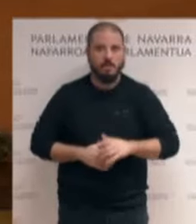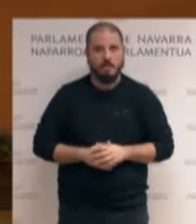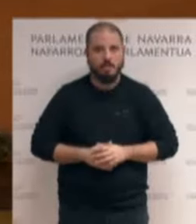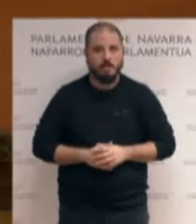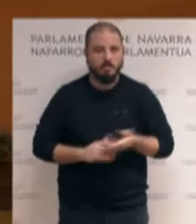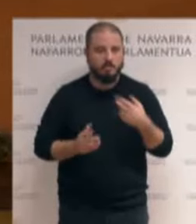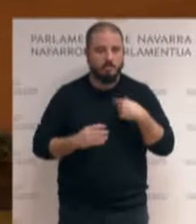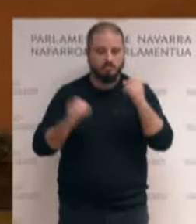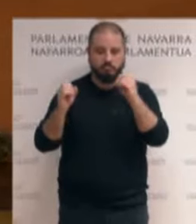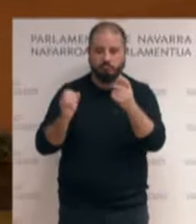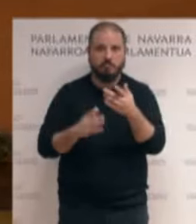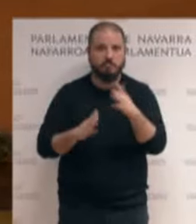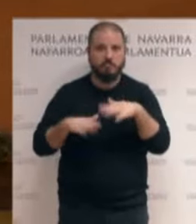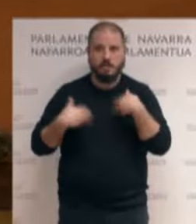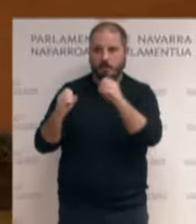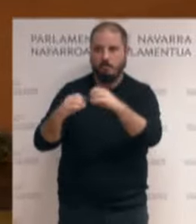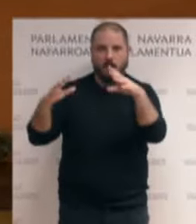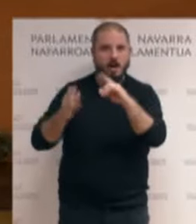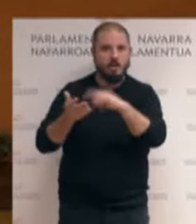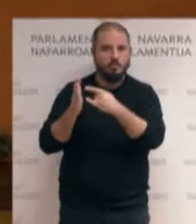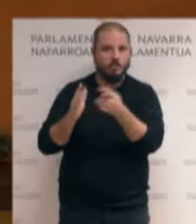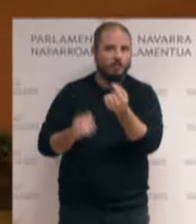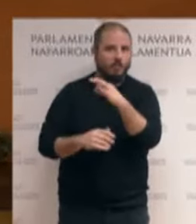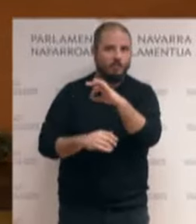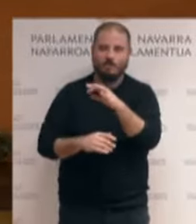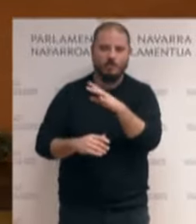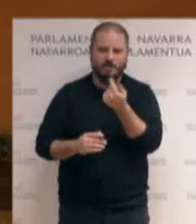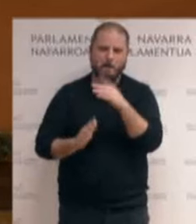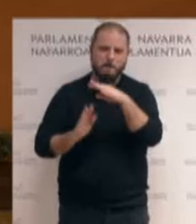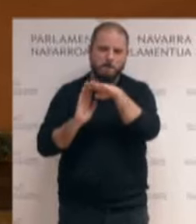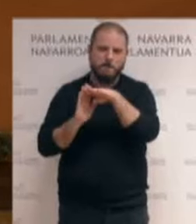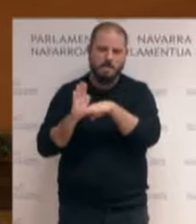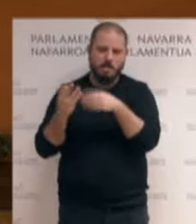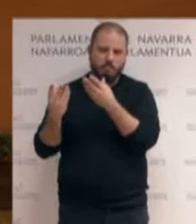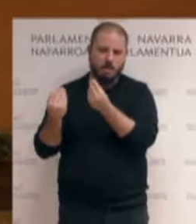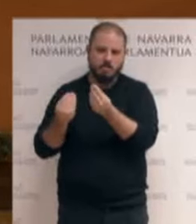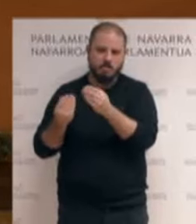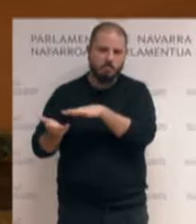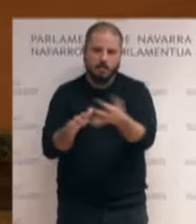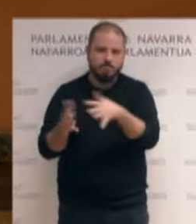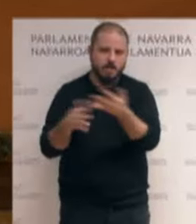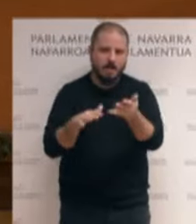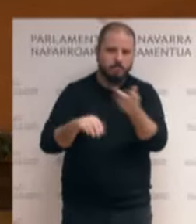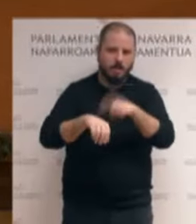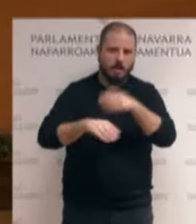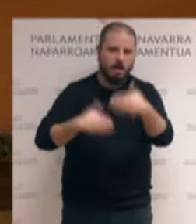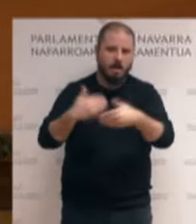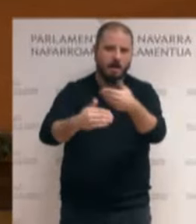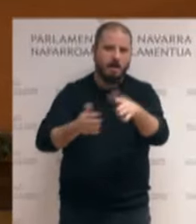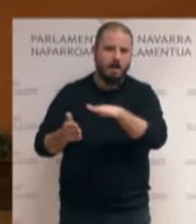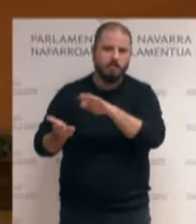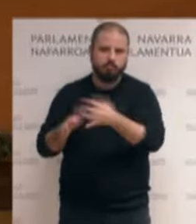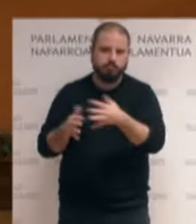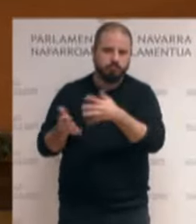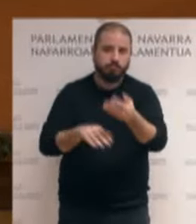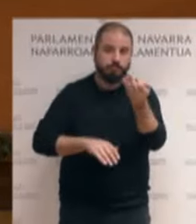fórmula mágica, sino más bien pasa por una batería amplia de medidas sostenidas en el tiempo. Sin embargo, la causa